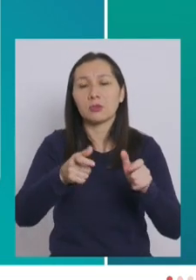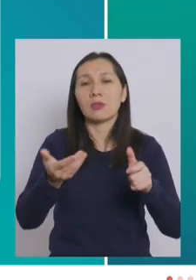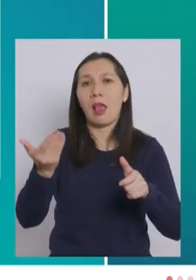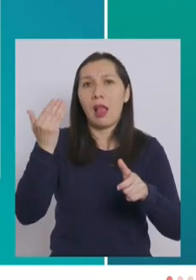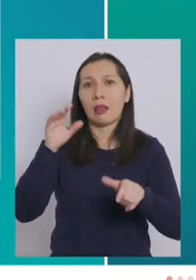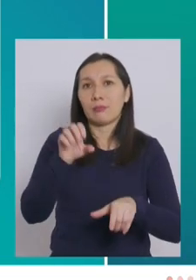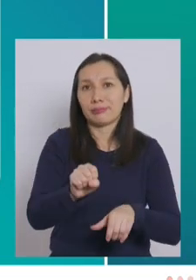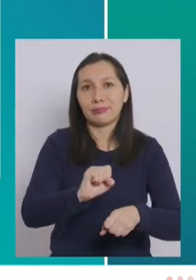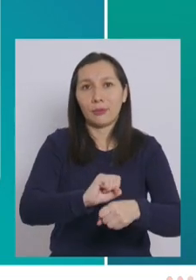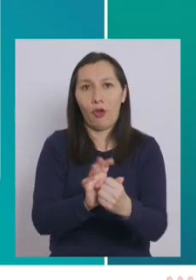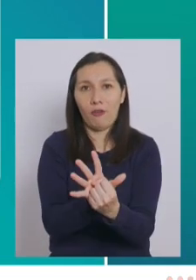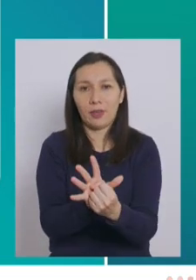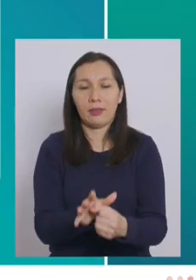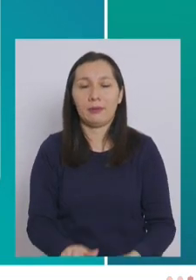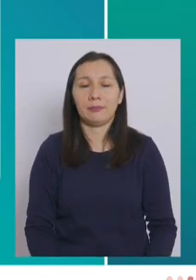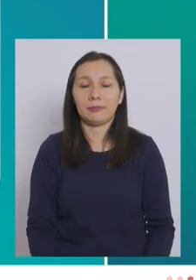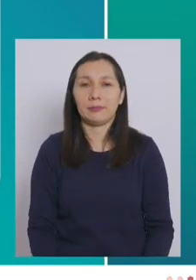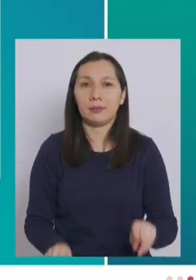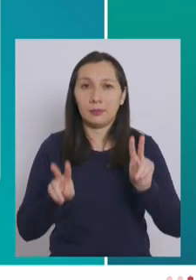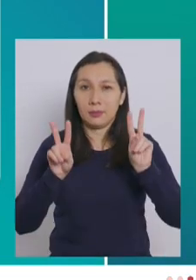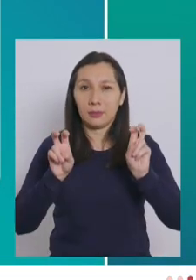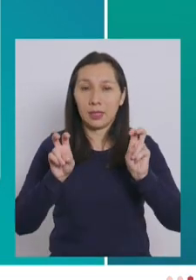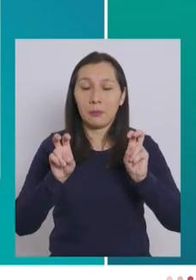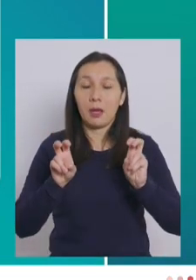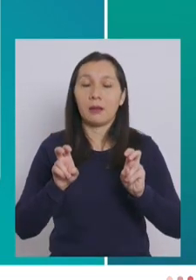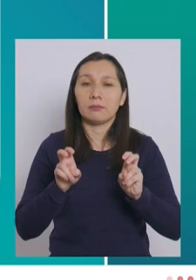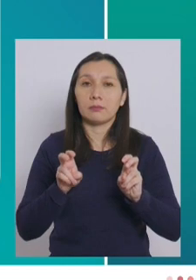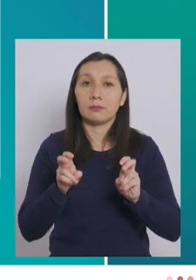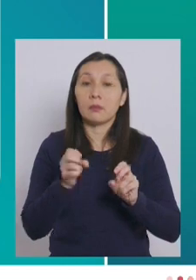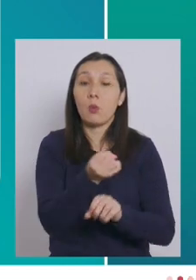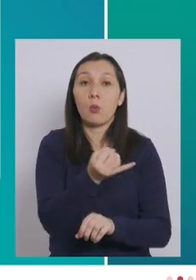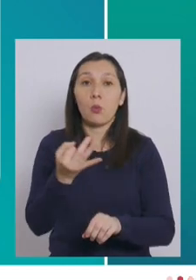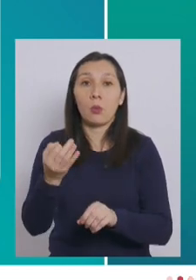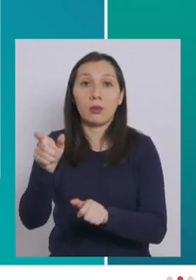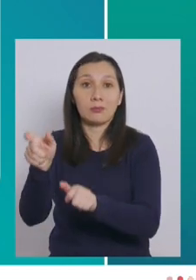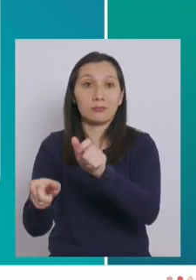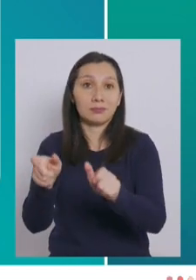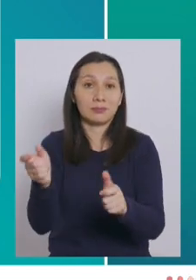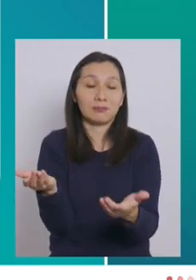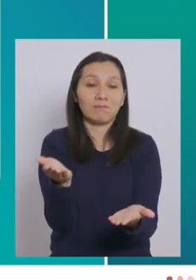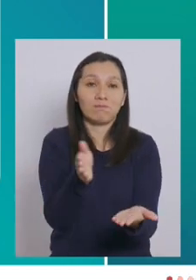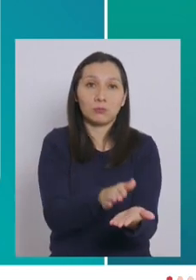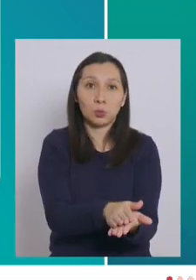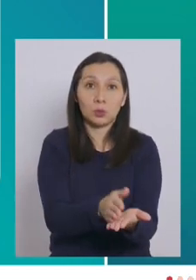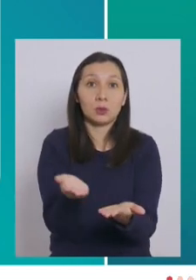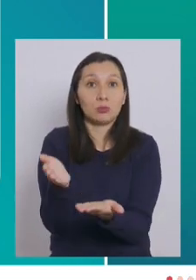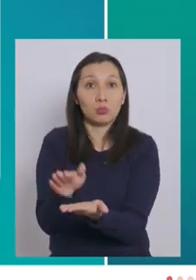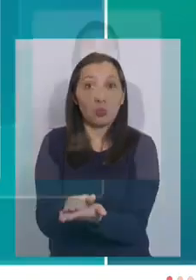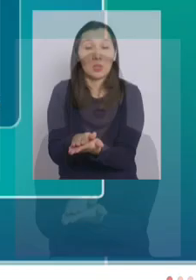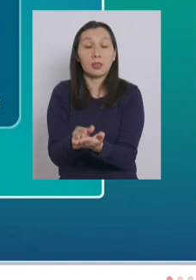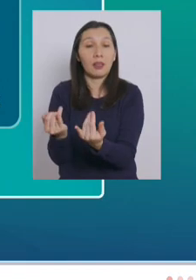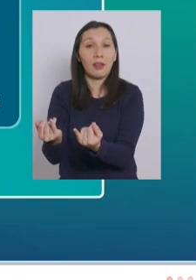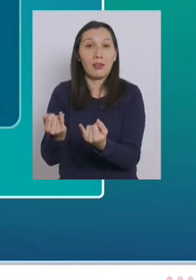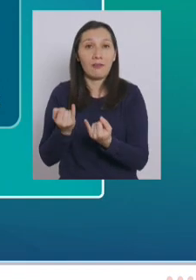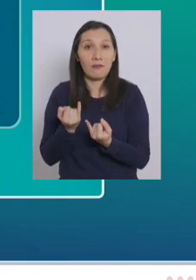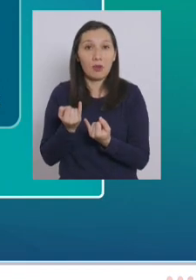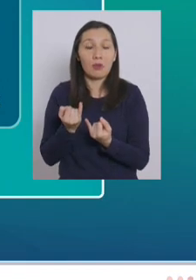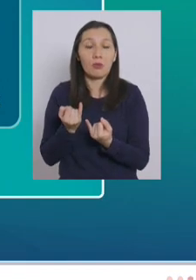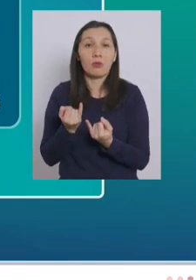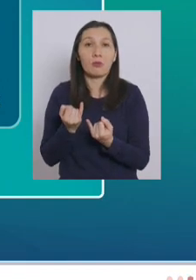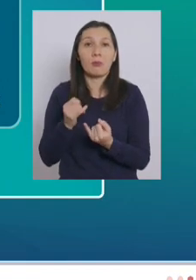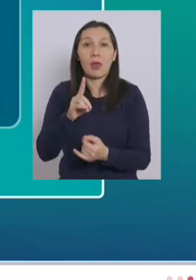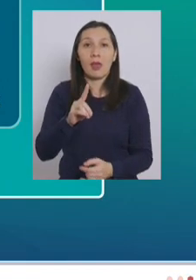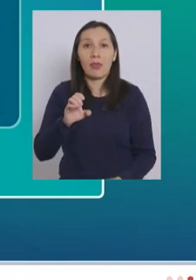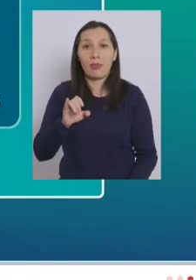detectados. En cuanto a los fallecimientos, de acuerdo a la información entregada